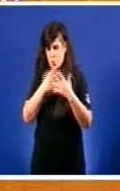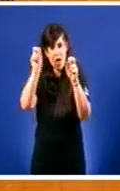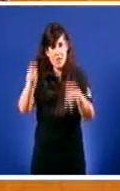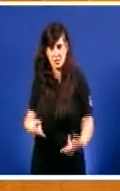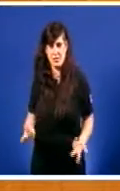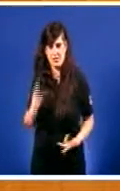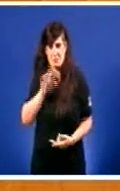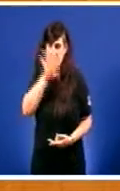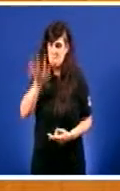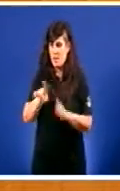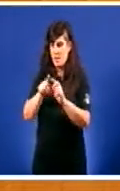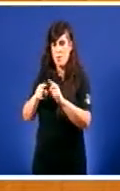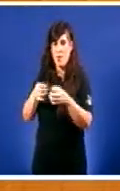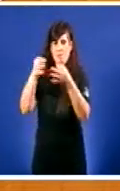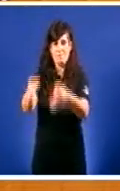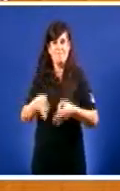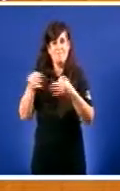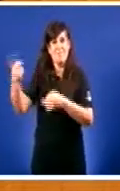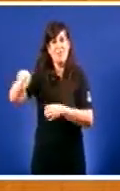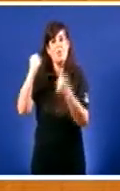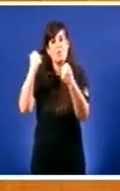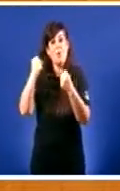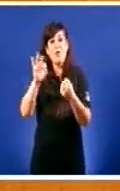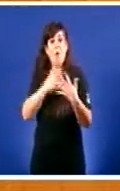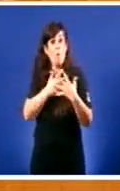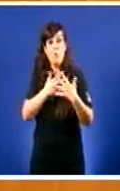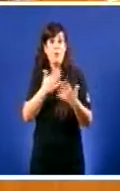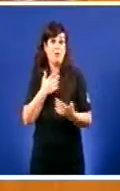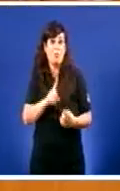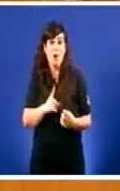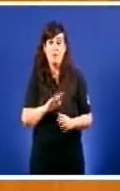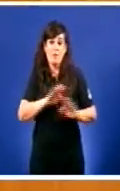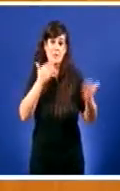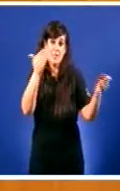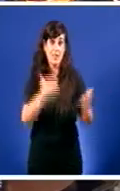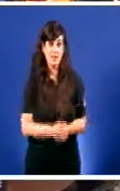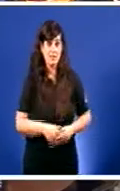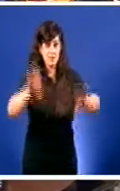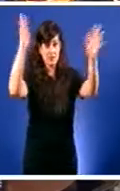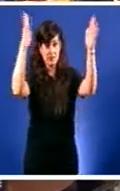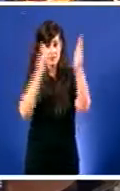Que parece Non ten forzas Nin vontade Para cambiar Nada máis E moitas gracias Gracias Sr. Sánchez